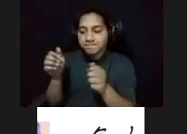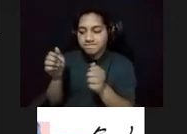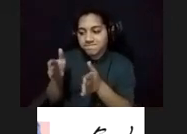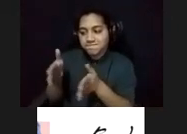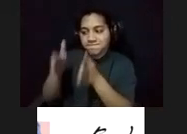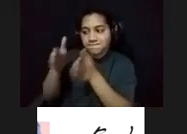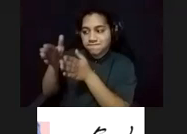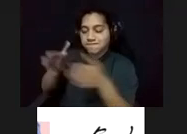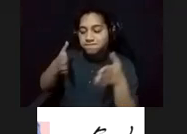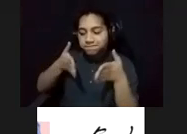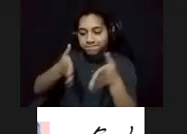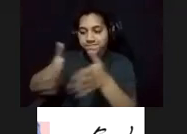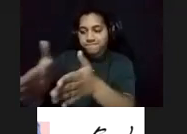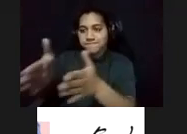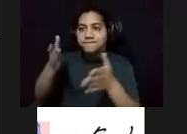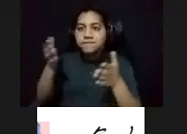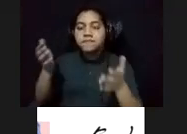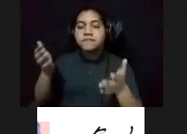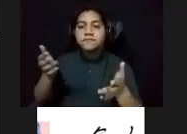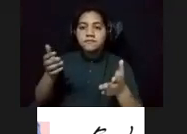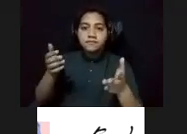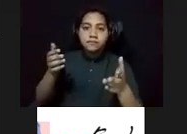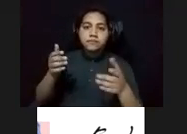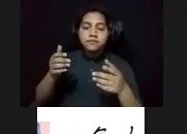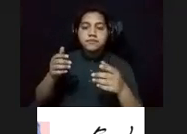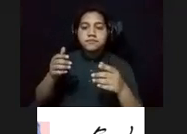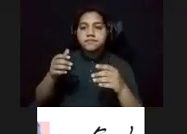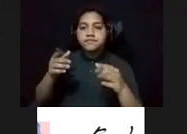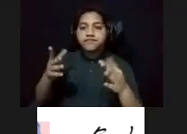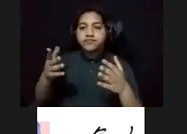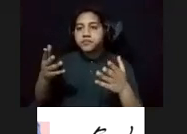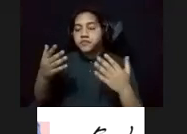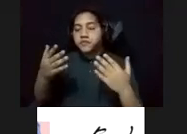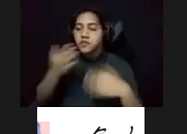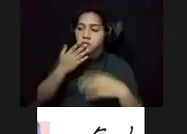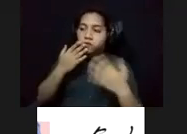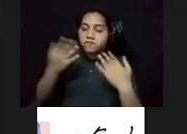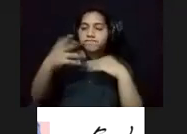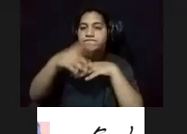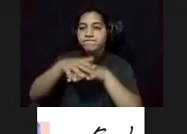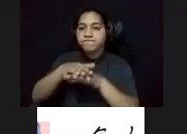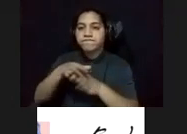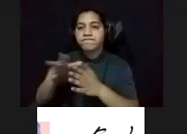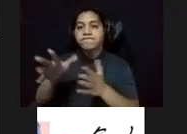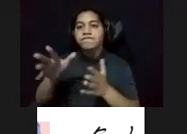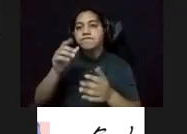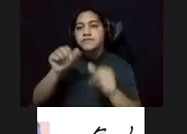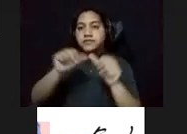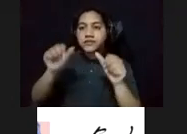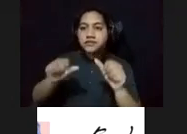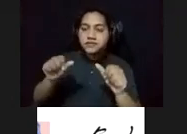calles. En este entorno de tantos matices, la arquitectura de San Juan siempre quedará como